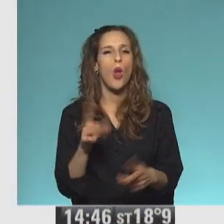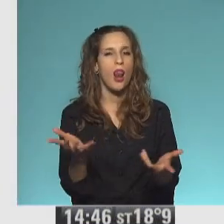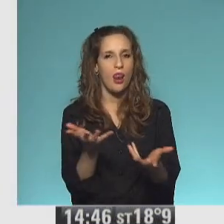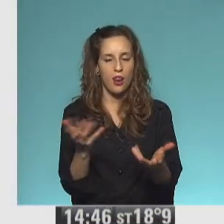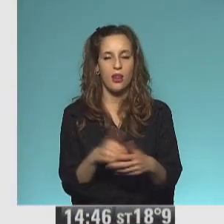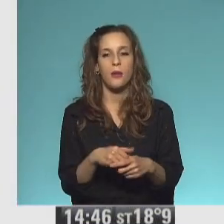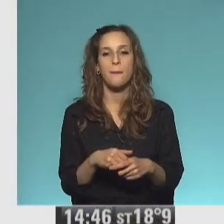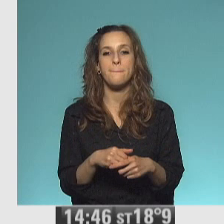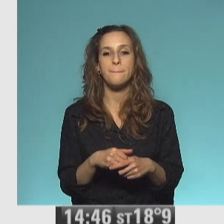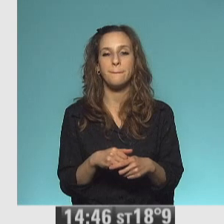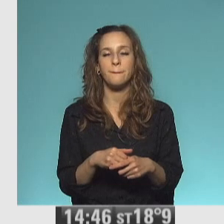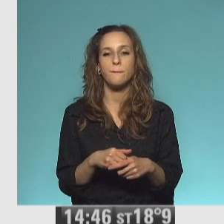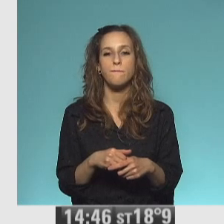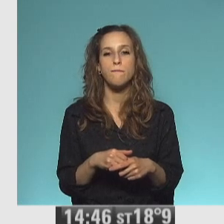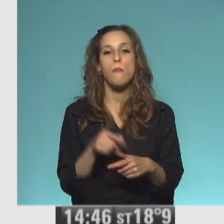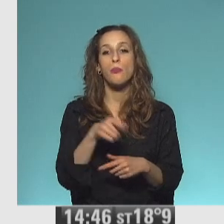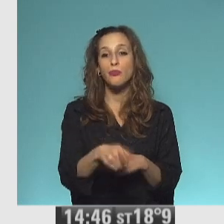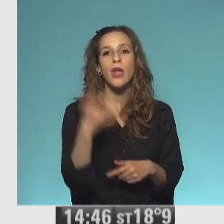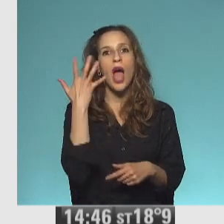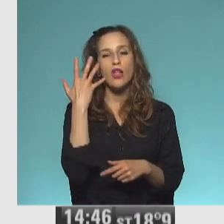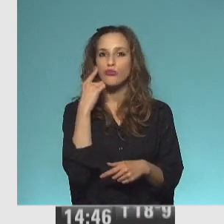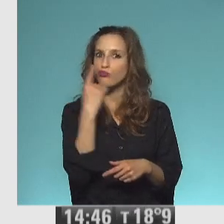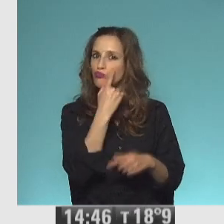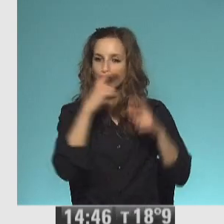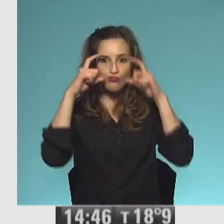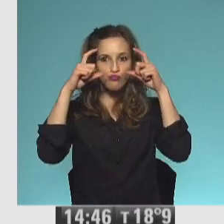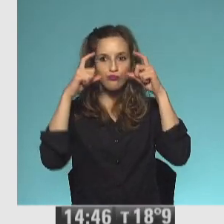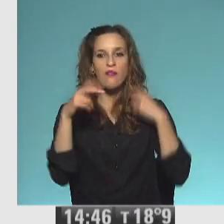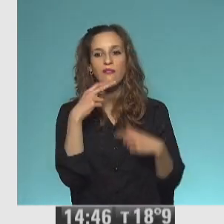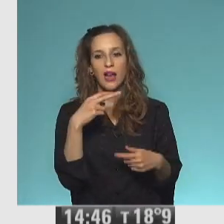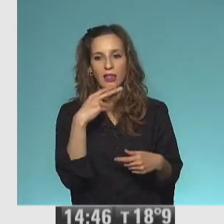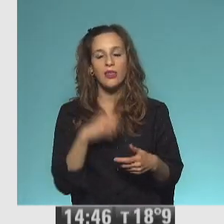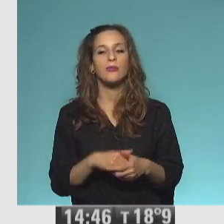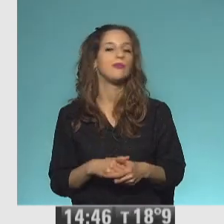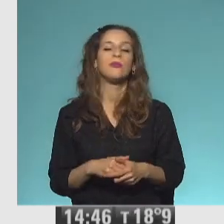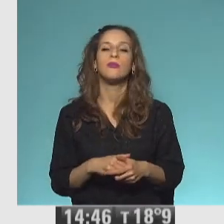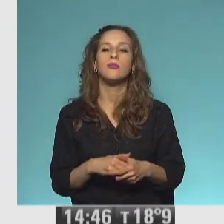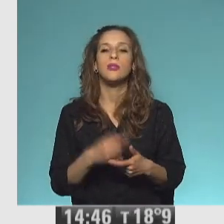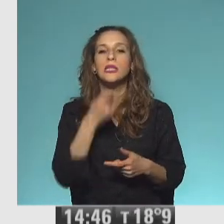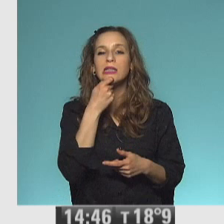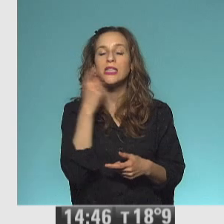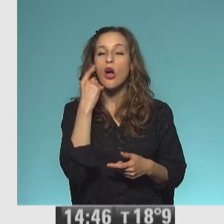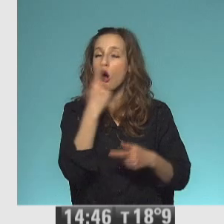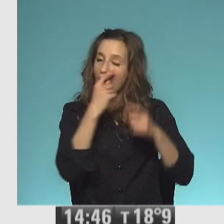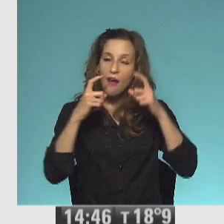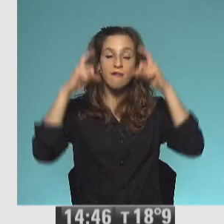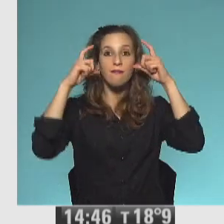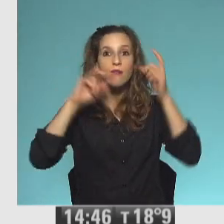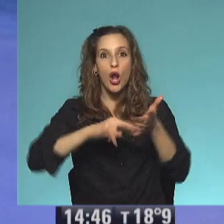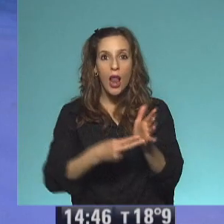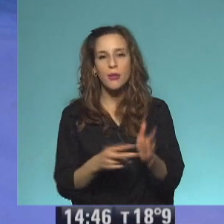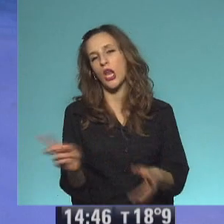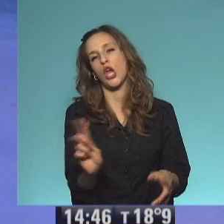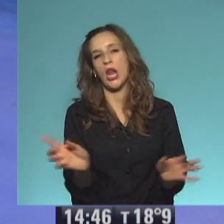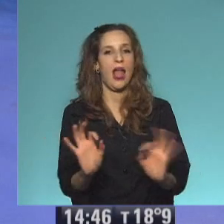y ahí lo vemos a Wilbur con sus ojos verdes, que cuando tenía los ojos era un problema, cuando tenía los ojos abiertos. No. No, ese no era el problema.